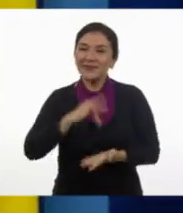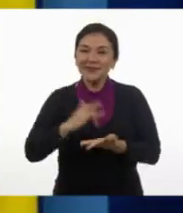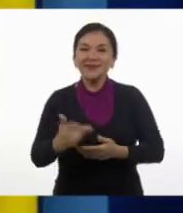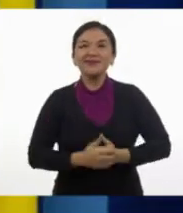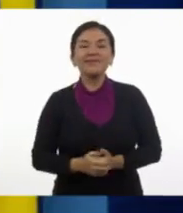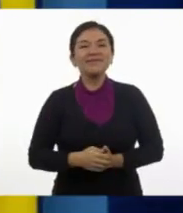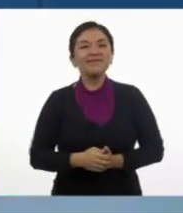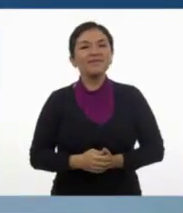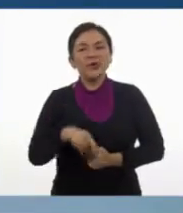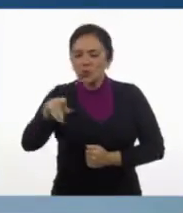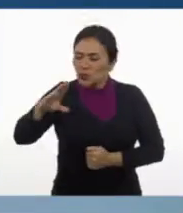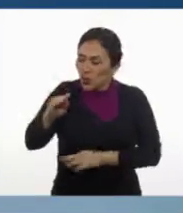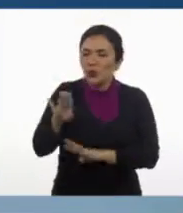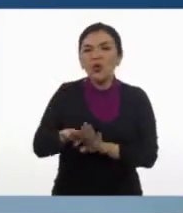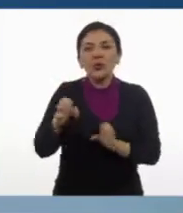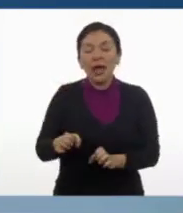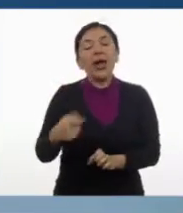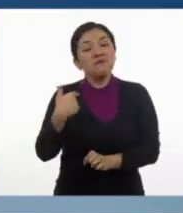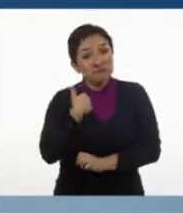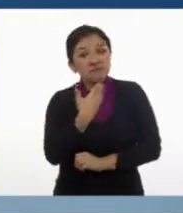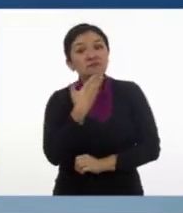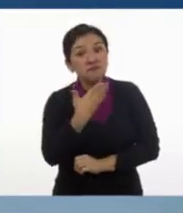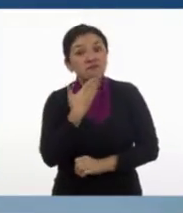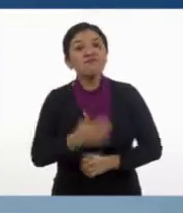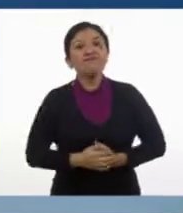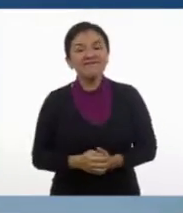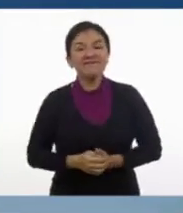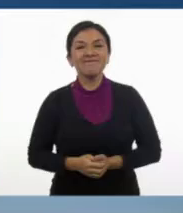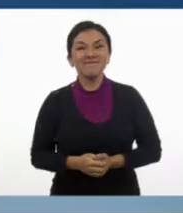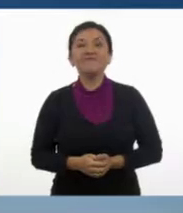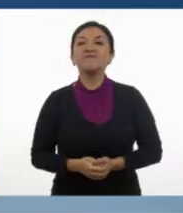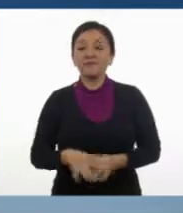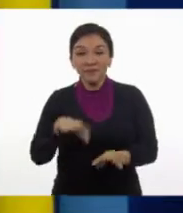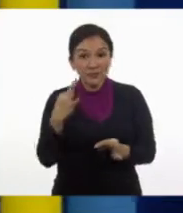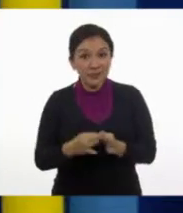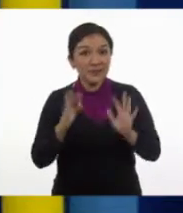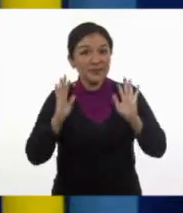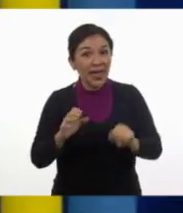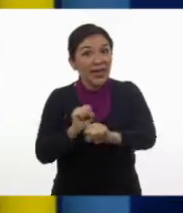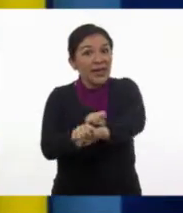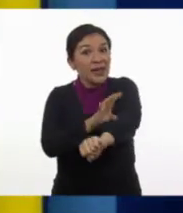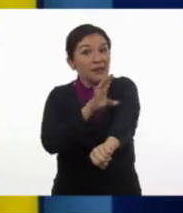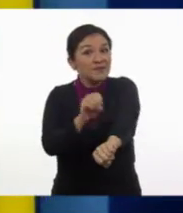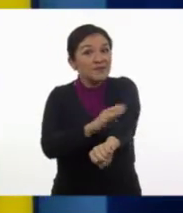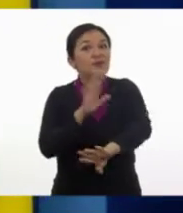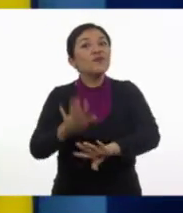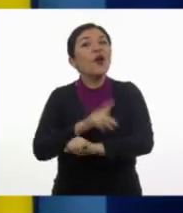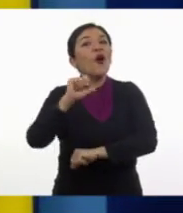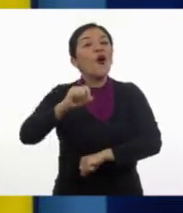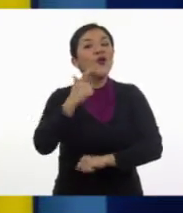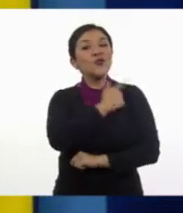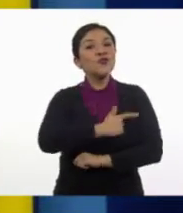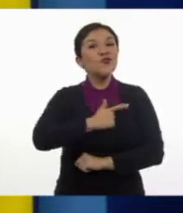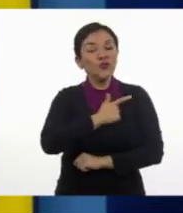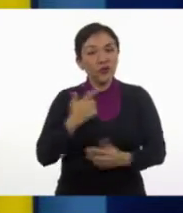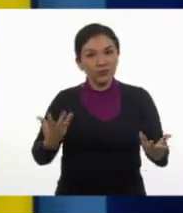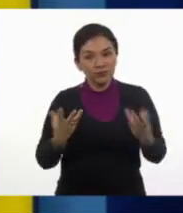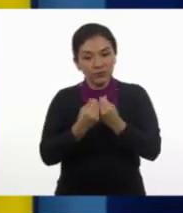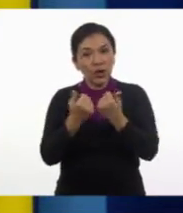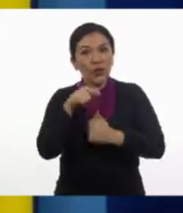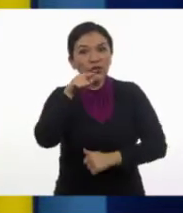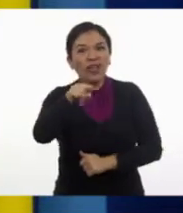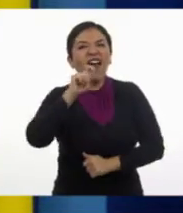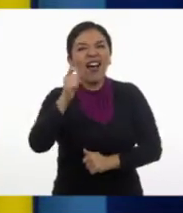gracias. ¿Cómo estás, Hola, muy bien. Listos y emocionados porque vamos a tener el gusto de estar con ustedes